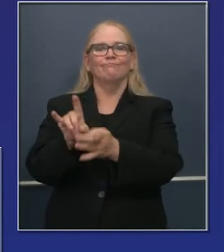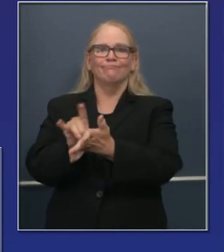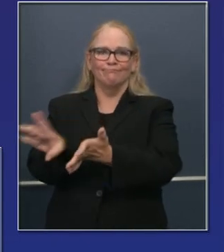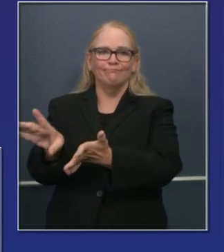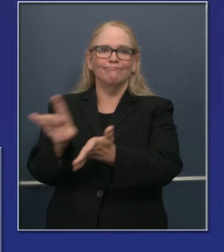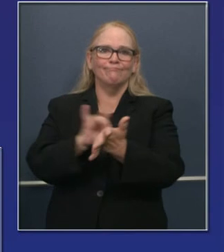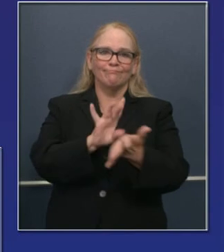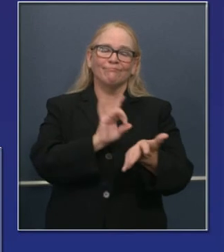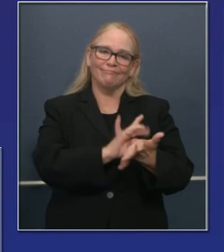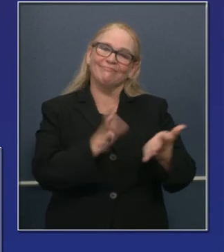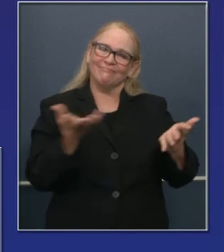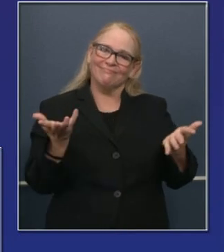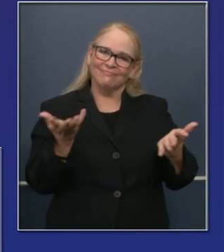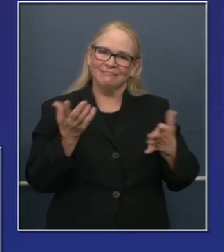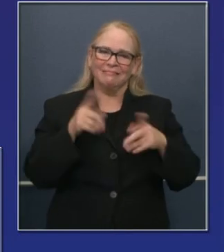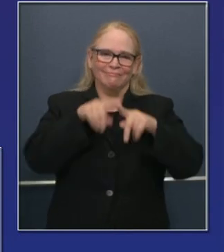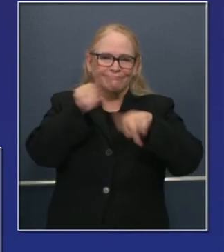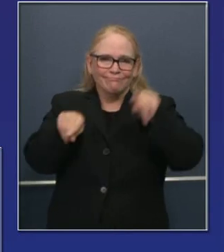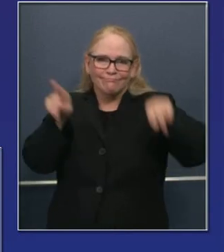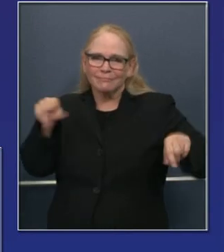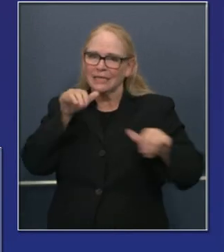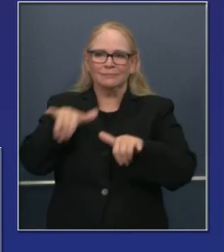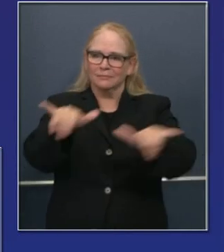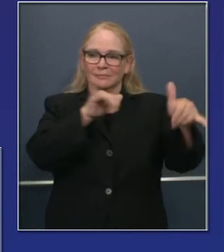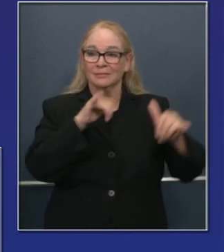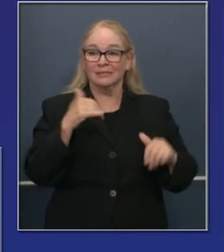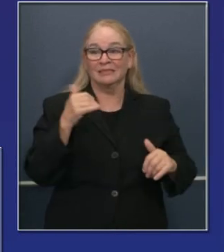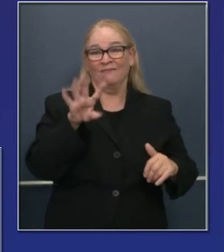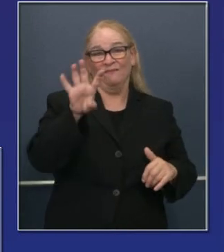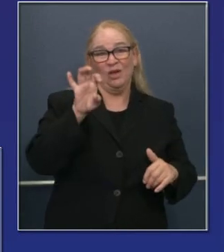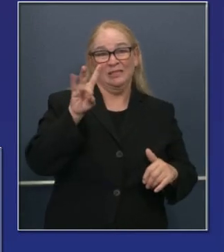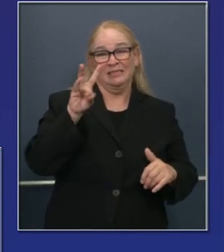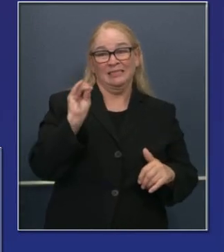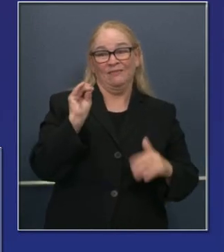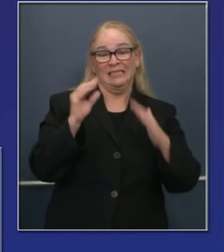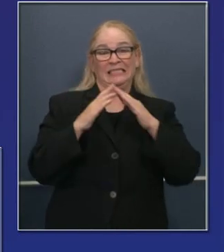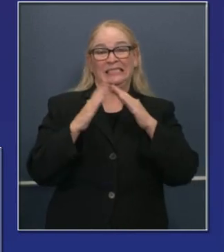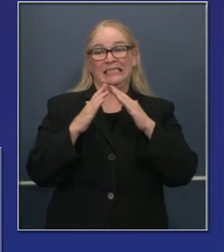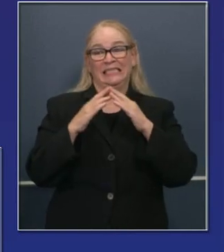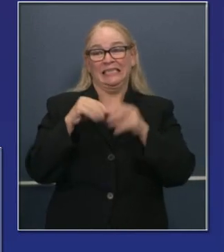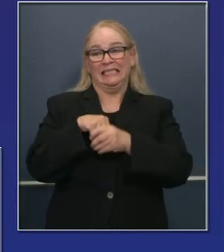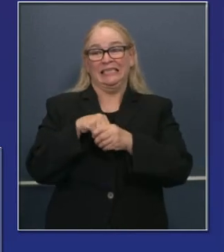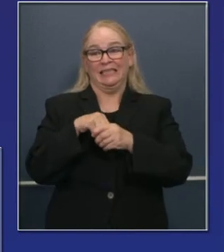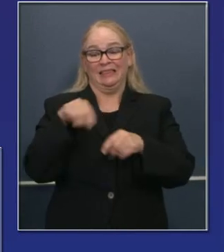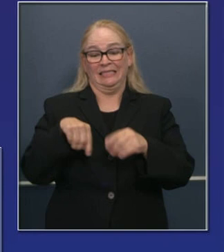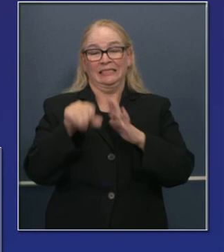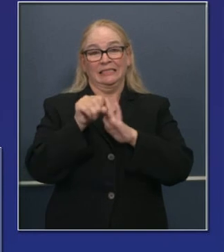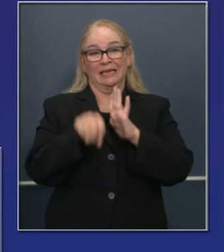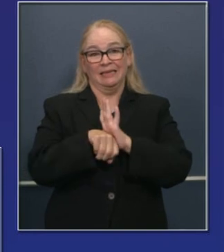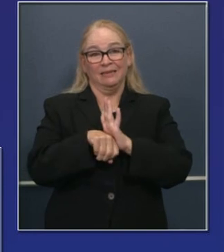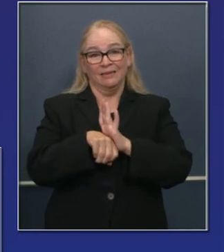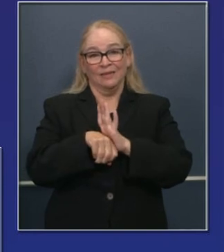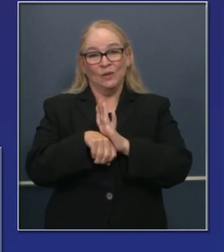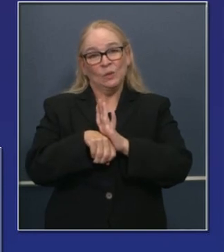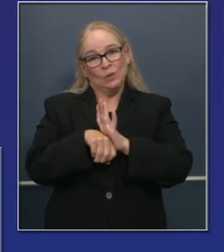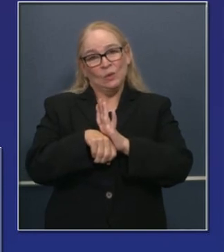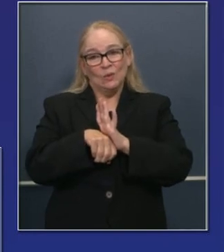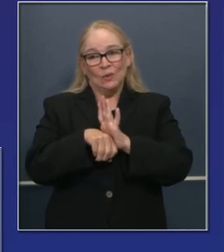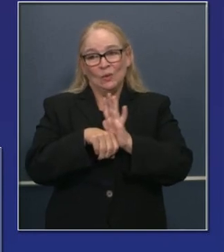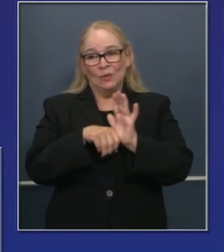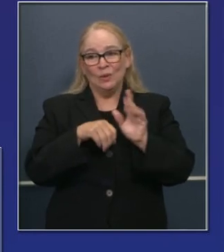80 ciudades no son 470 y pico de ciudades que existen en este estado. Y